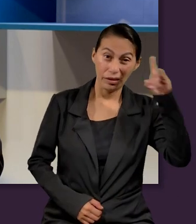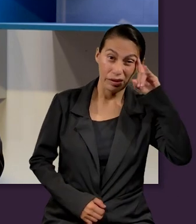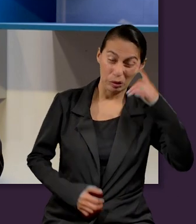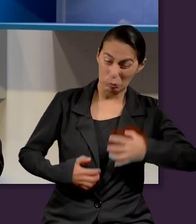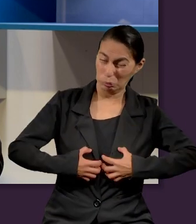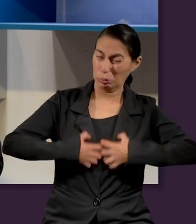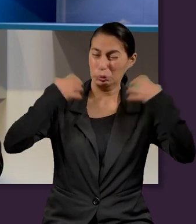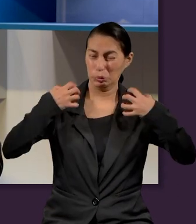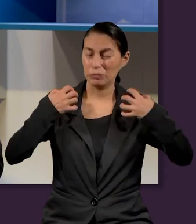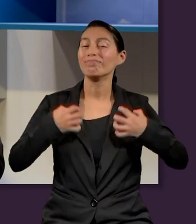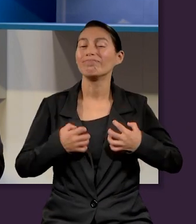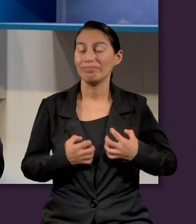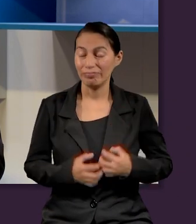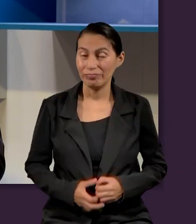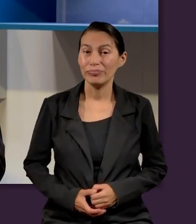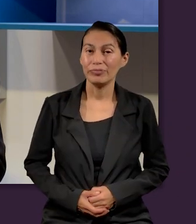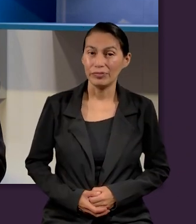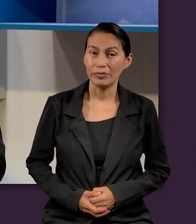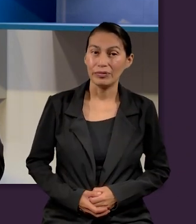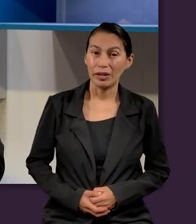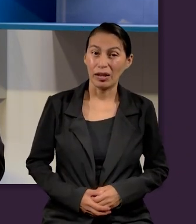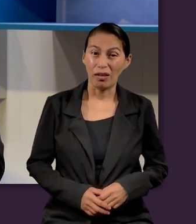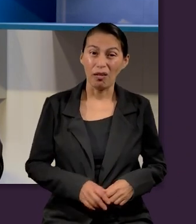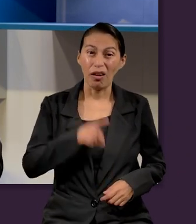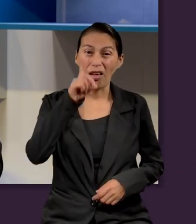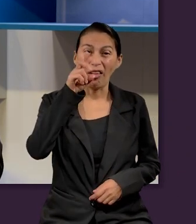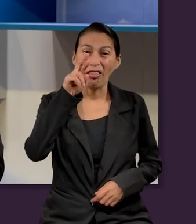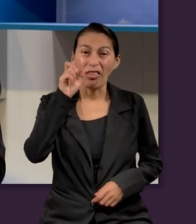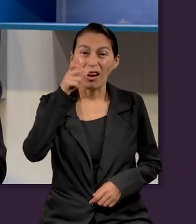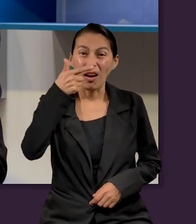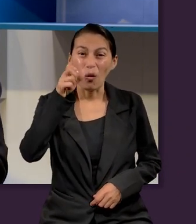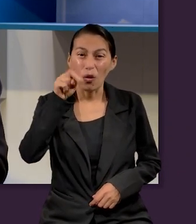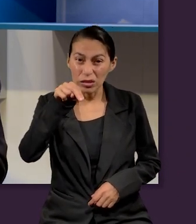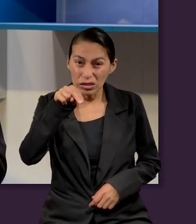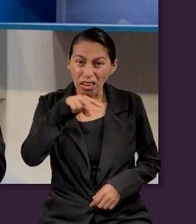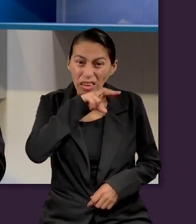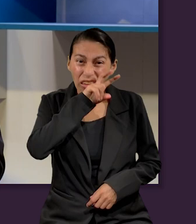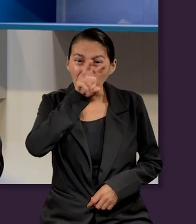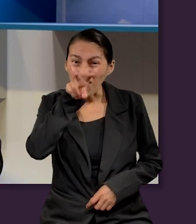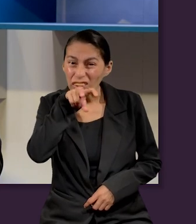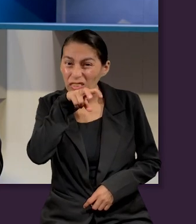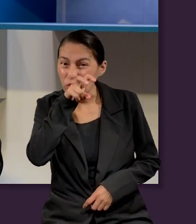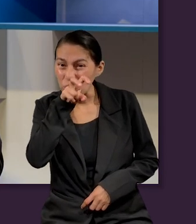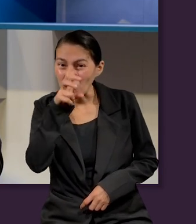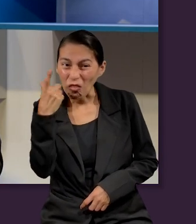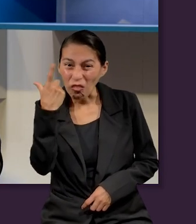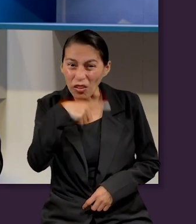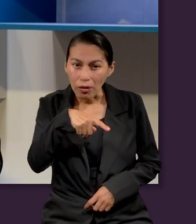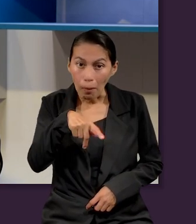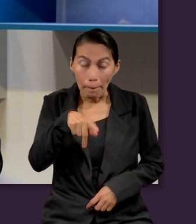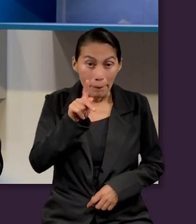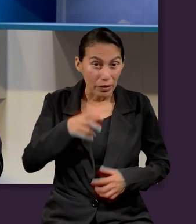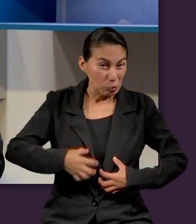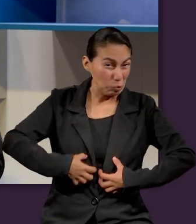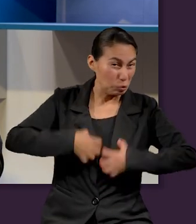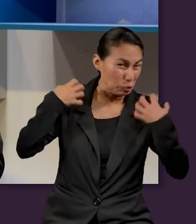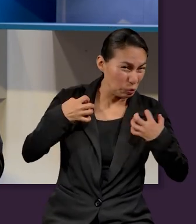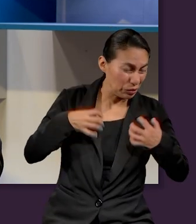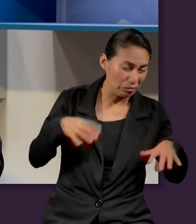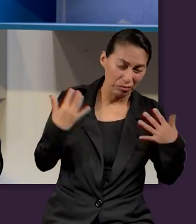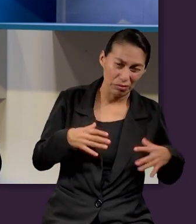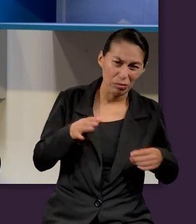Satanás está enojado. De por sí un dragón es feo. Ahora imagínate un dragón enojado.